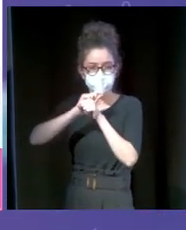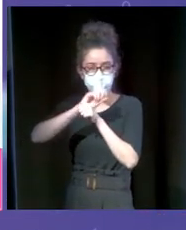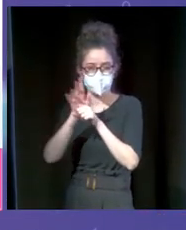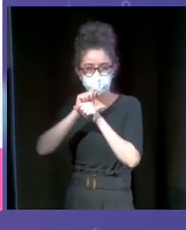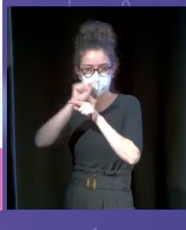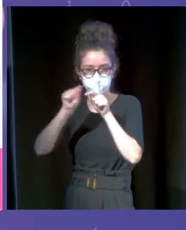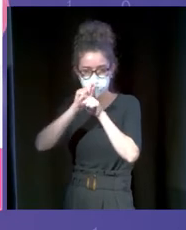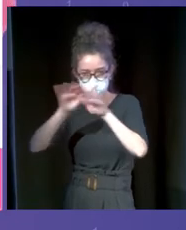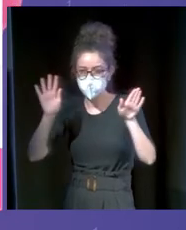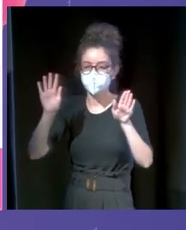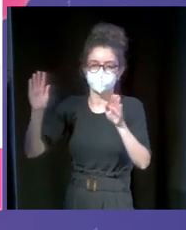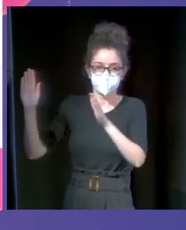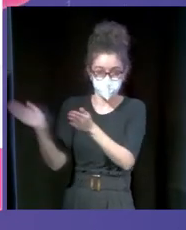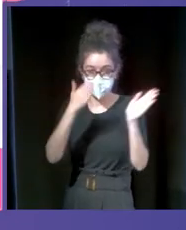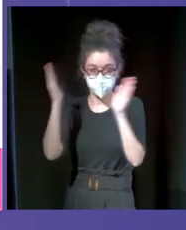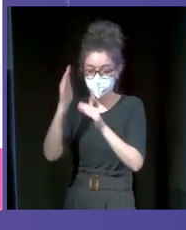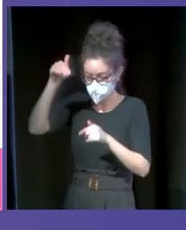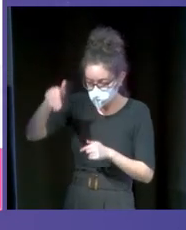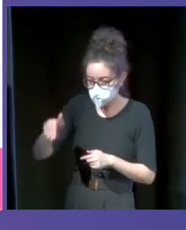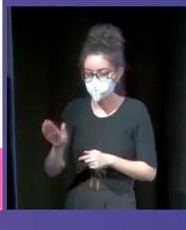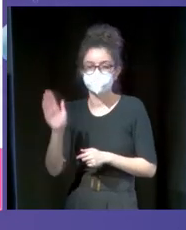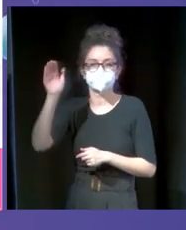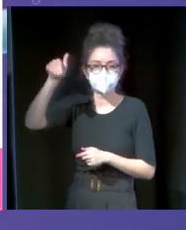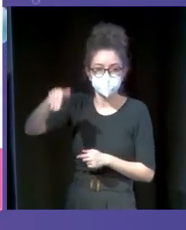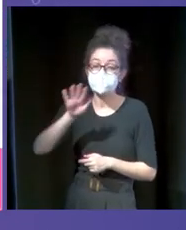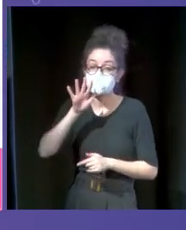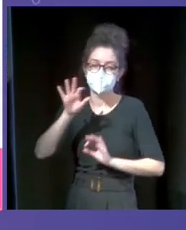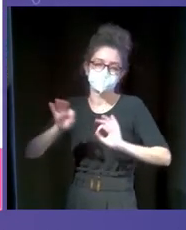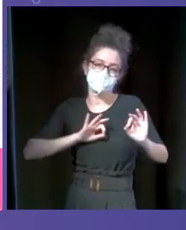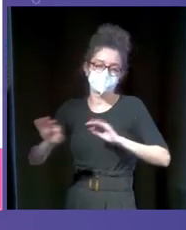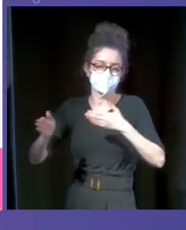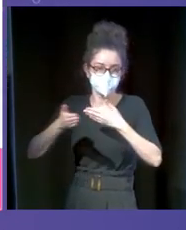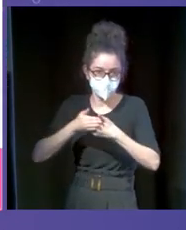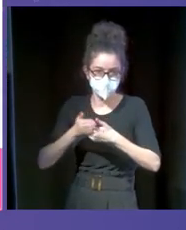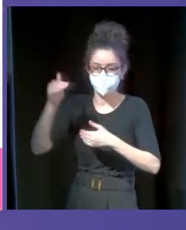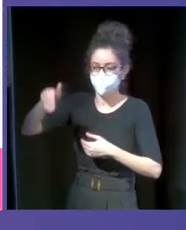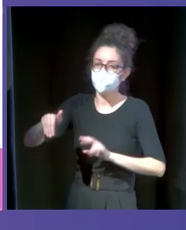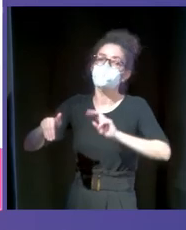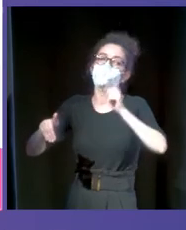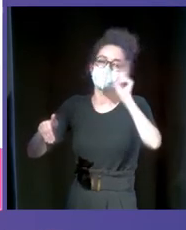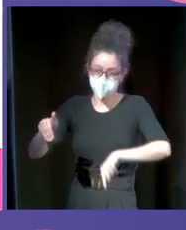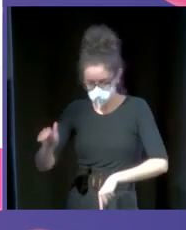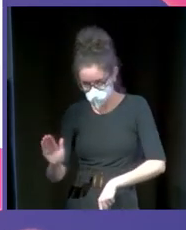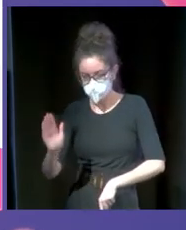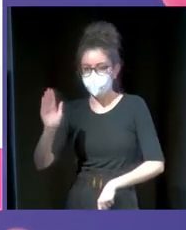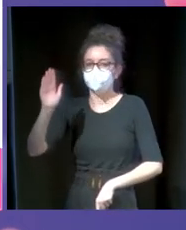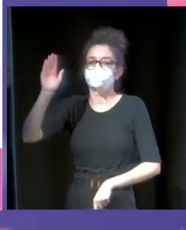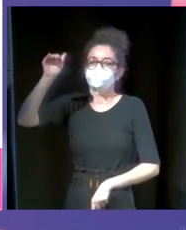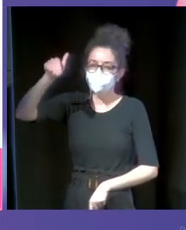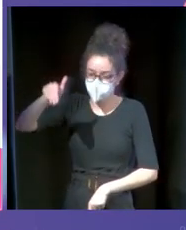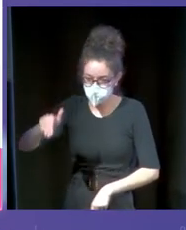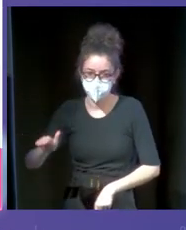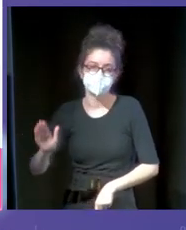2022, pues se ve como el pico cae porque volvieron a cerrar los teatros. Pues otra vez a remontar y cada vez nos vamos superando.